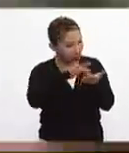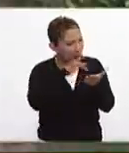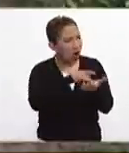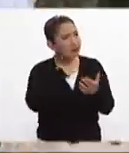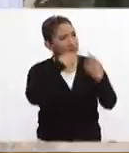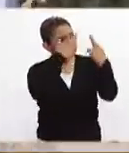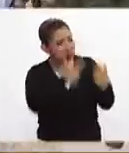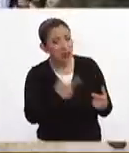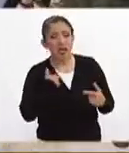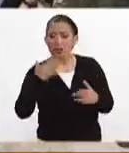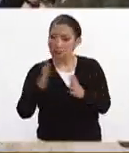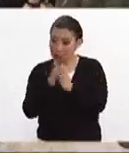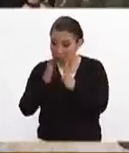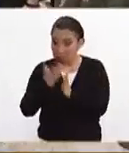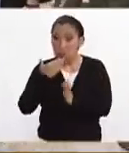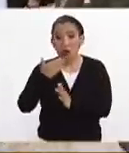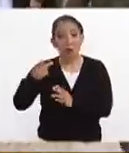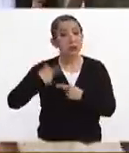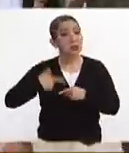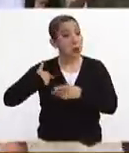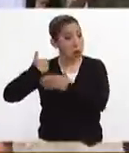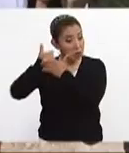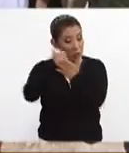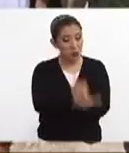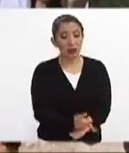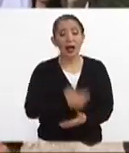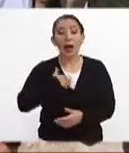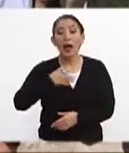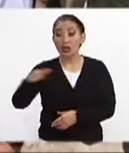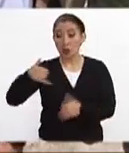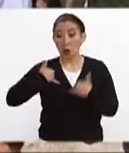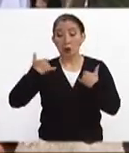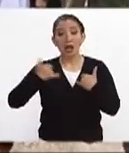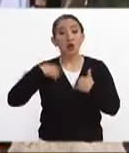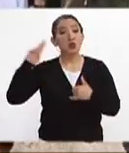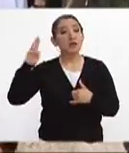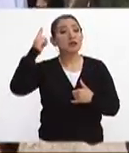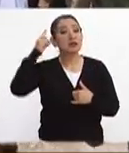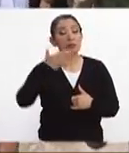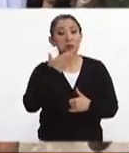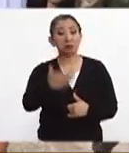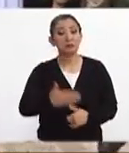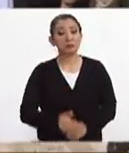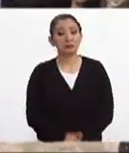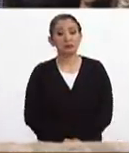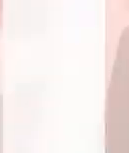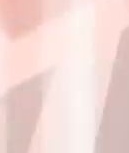nuevamente la activa participación de la sociedad, sobre todo de los jóvenes universitarios.